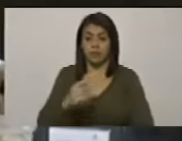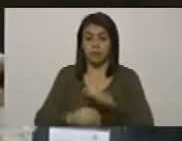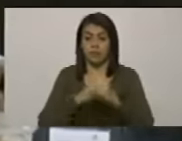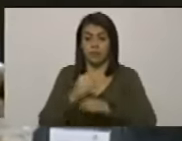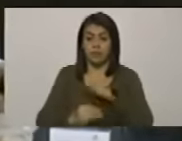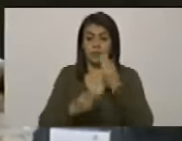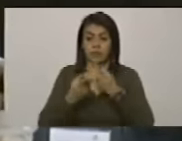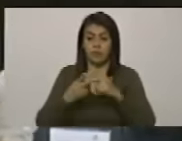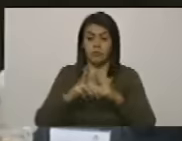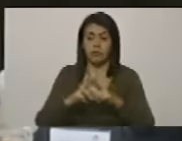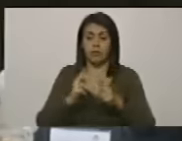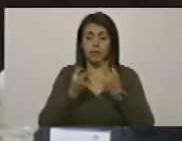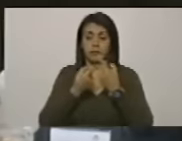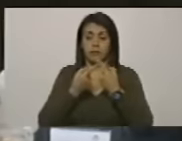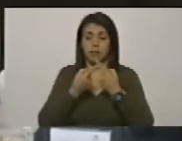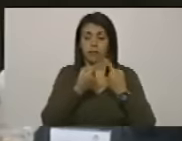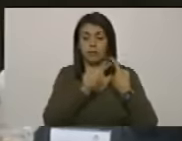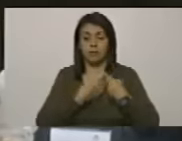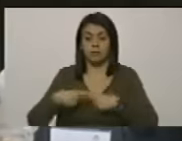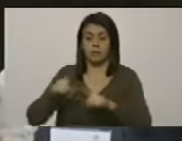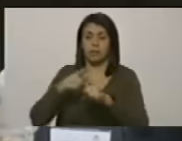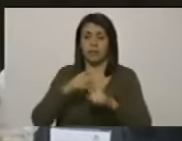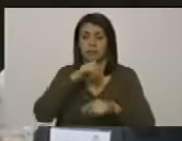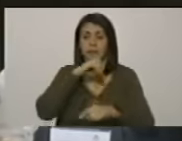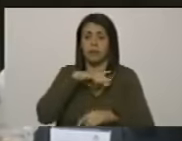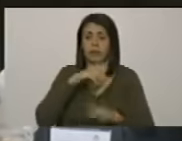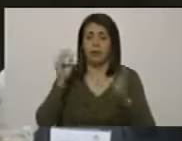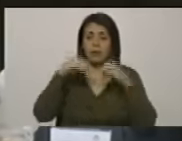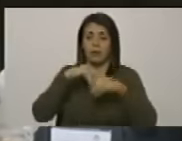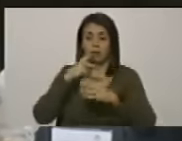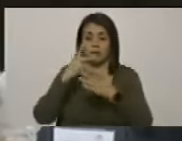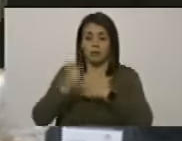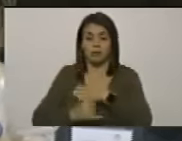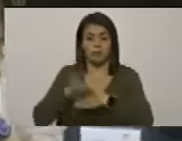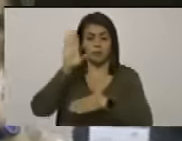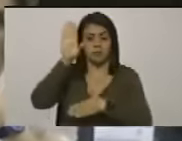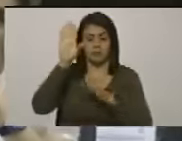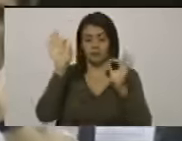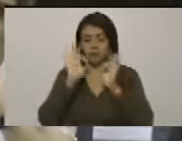hecho de falsear la historia ese proyecto de acuerdo no lo votaremos